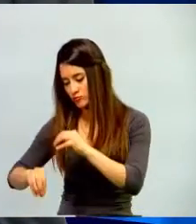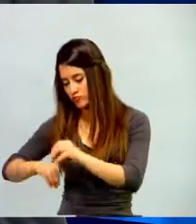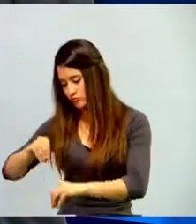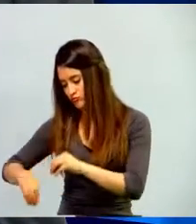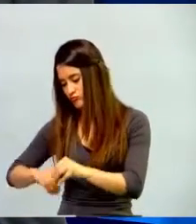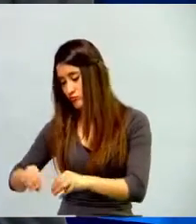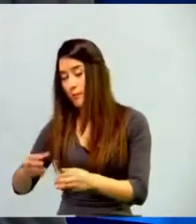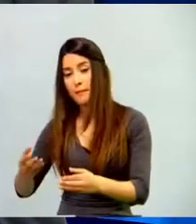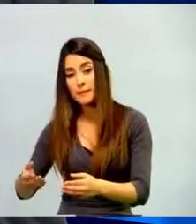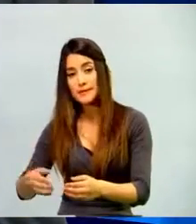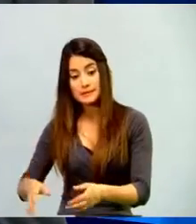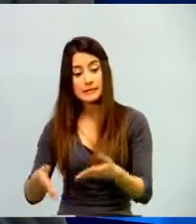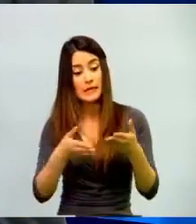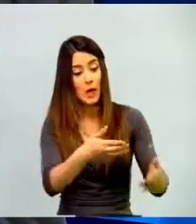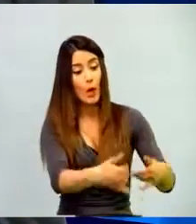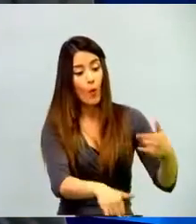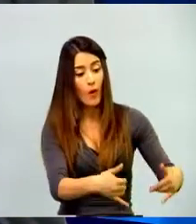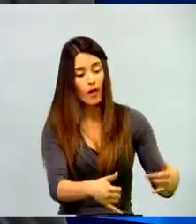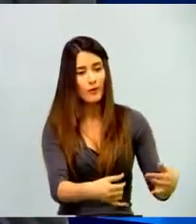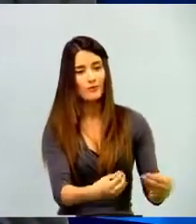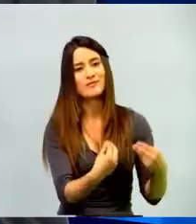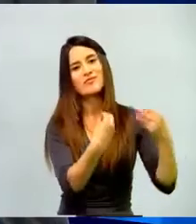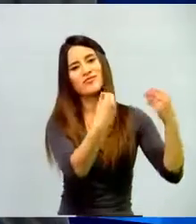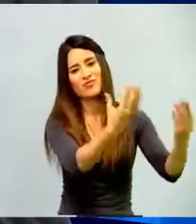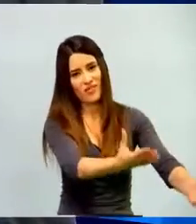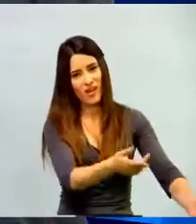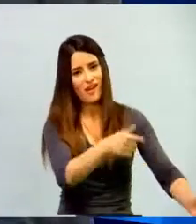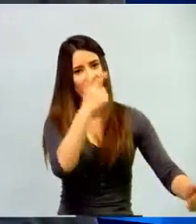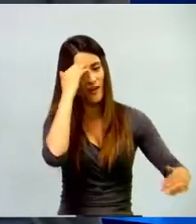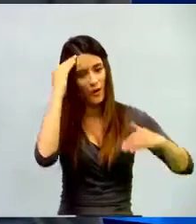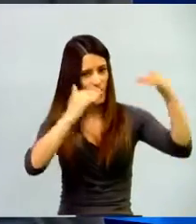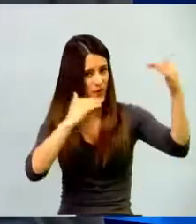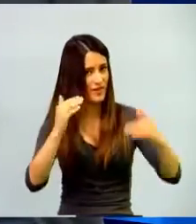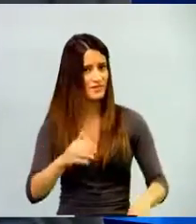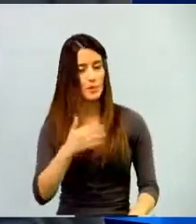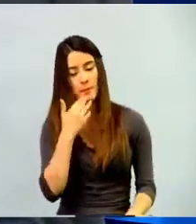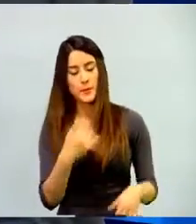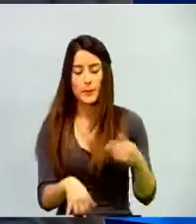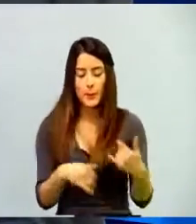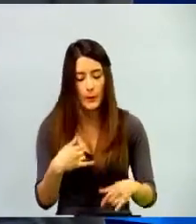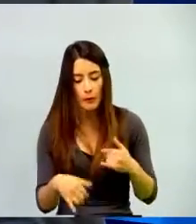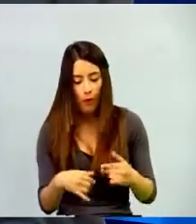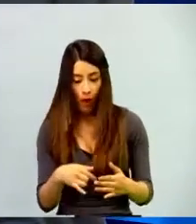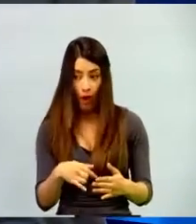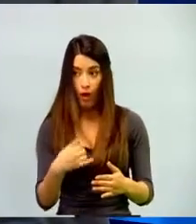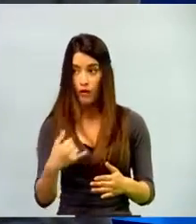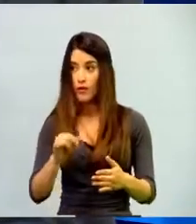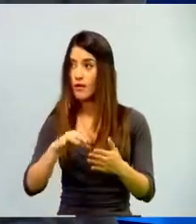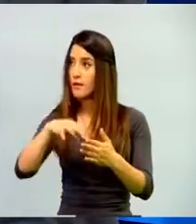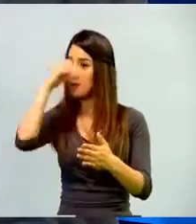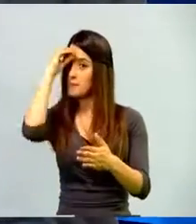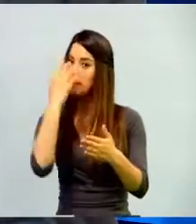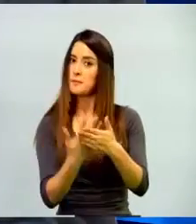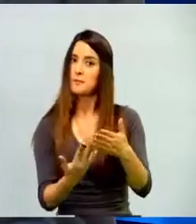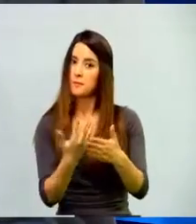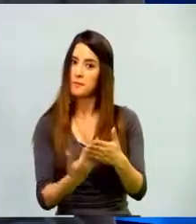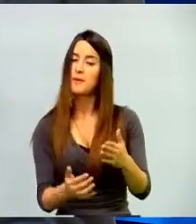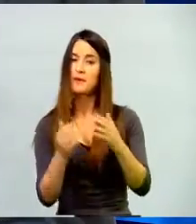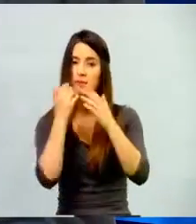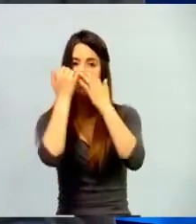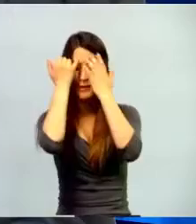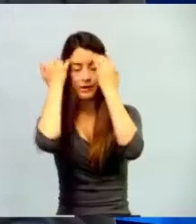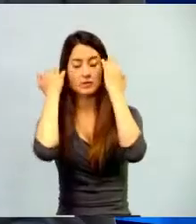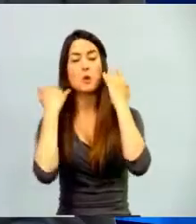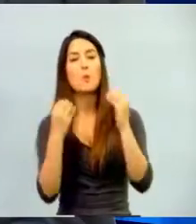muchachos y a través de un juego digamos que aprende matemáticas, pero también podemos diseñar un juego en el que el muchacho